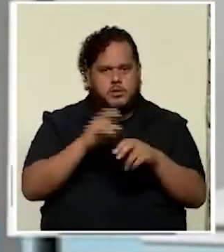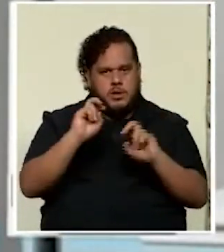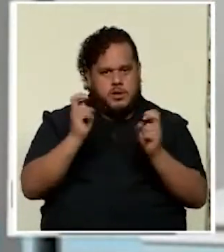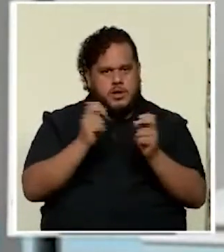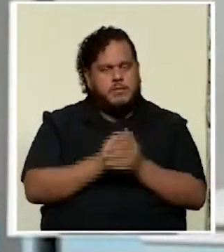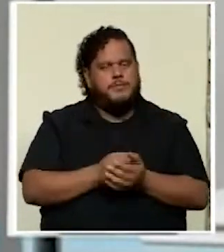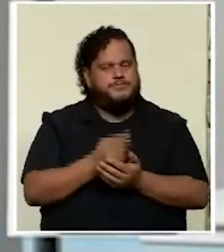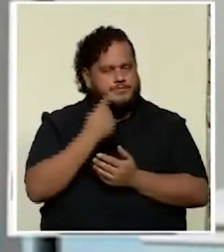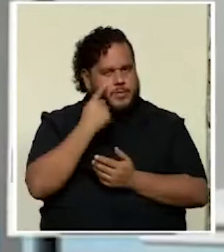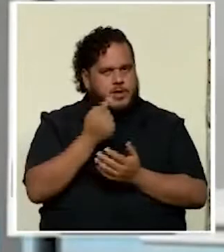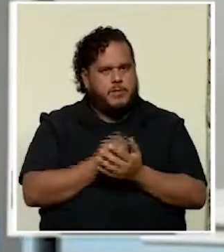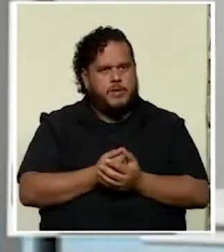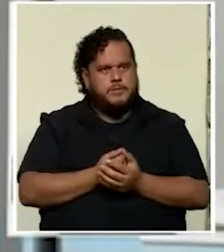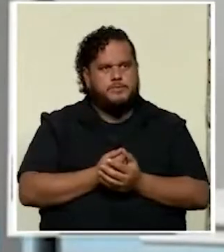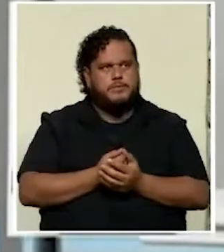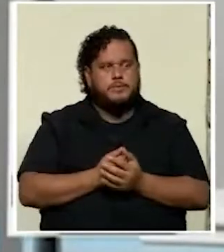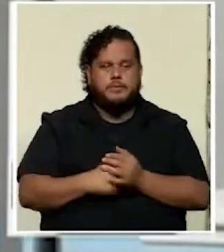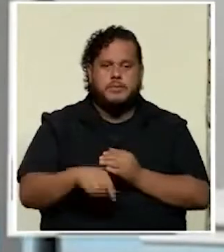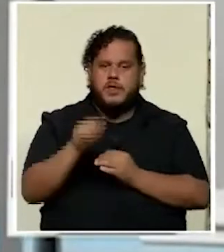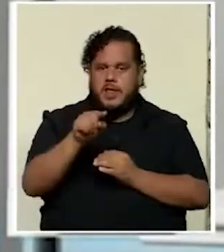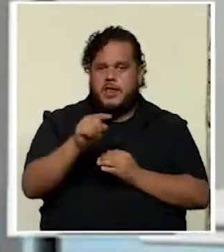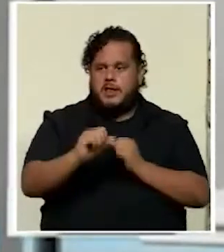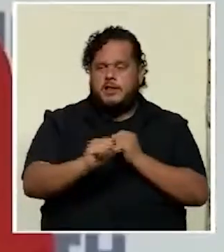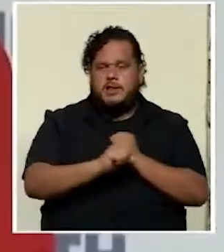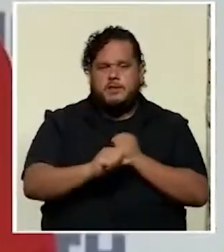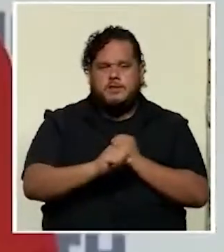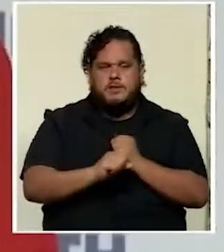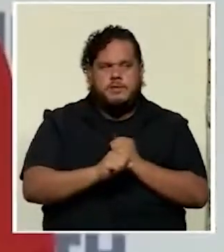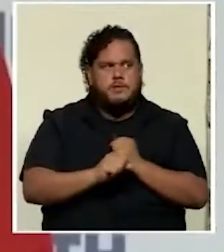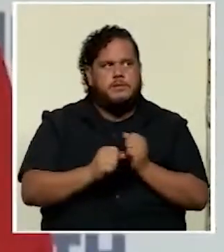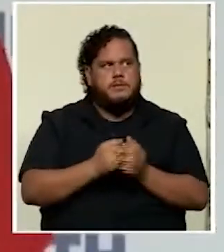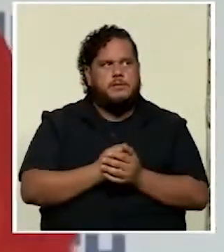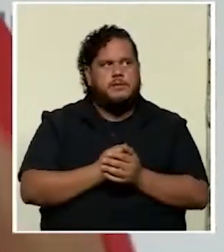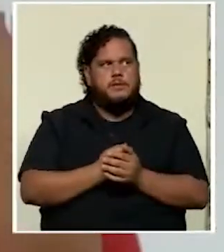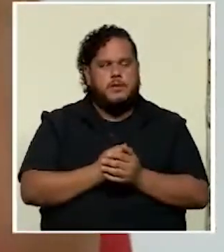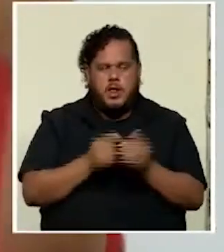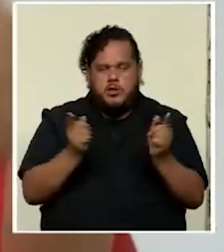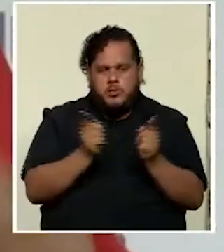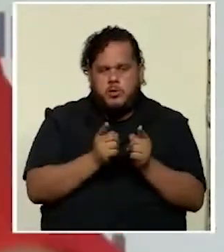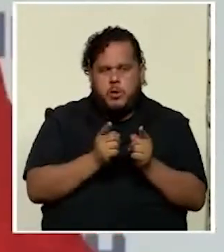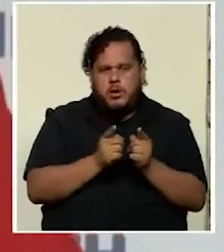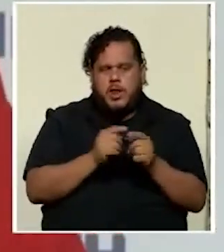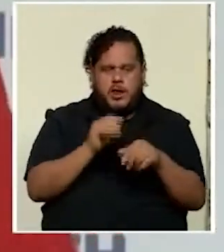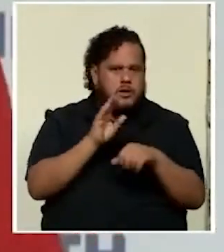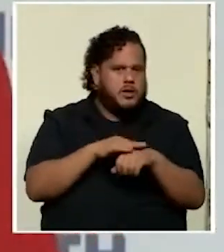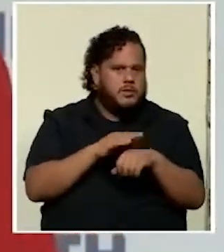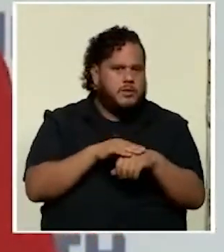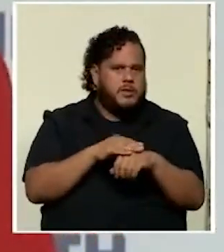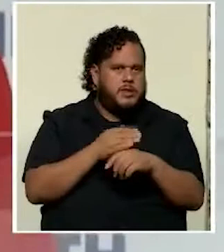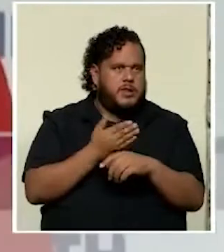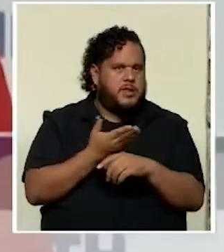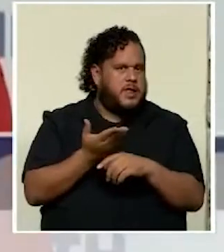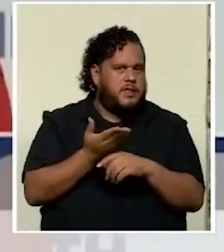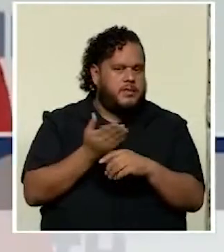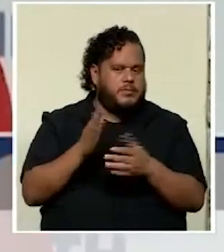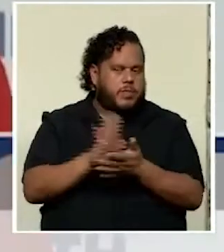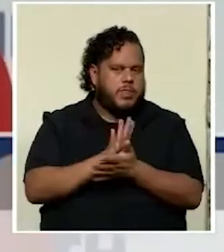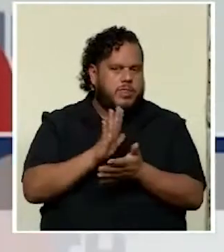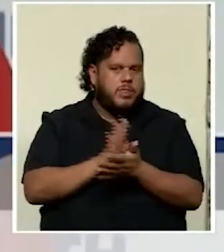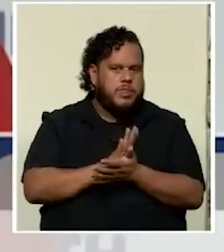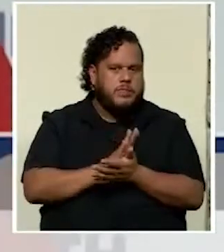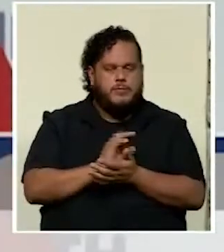Mire, porque estas campañas tan cortas lo que permiten es en el papel o